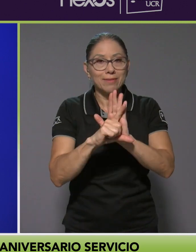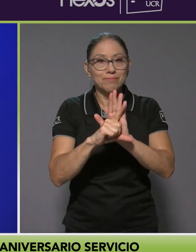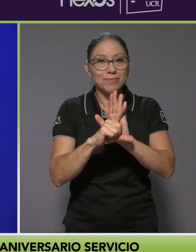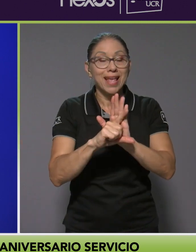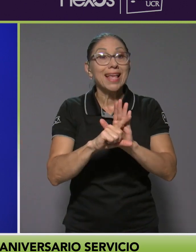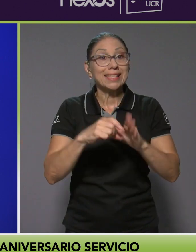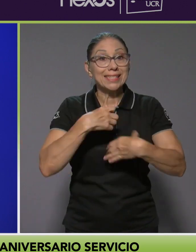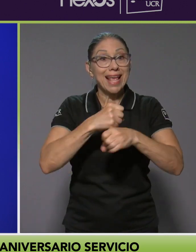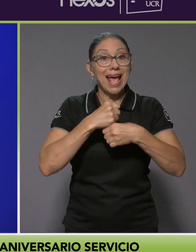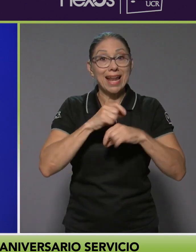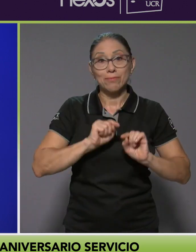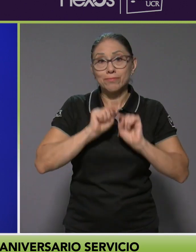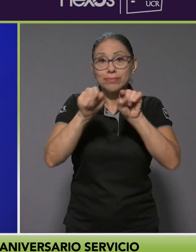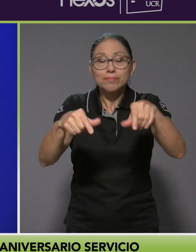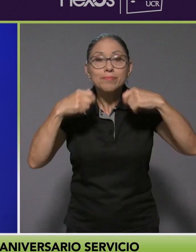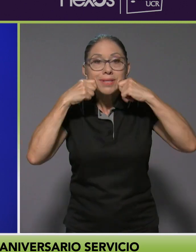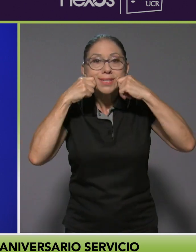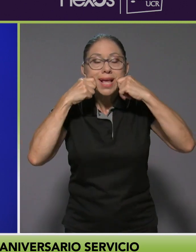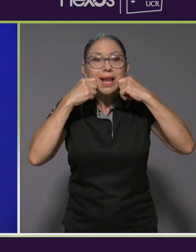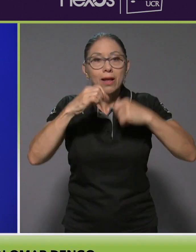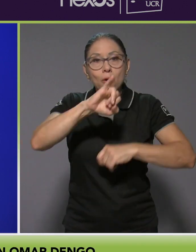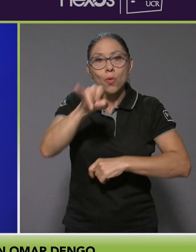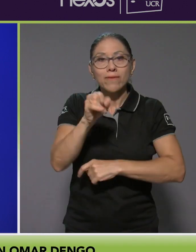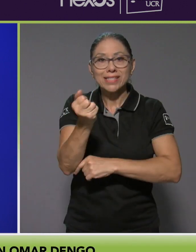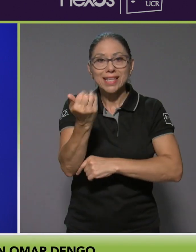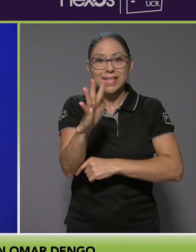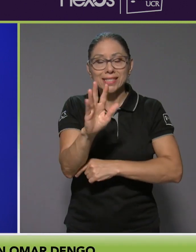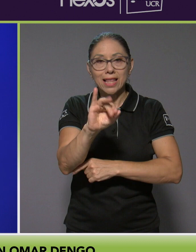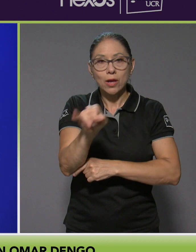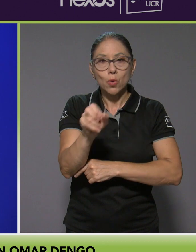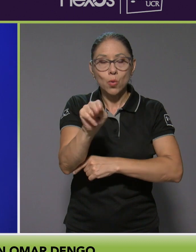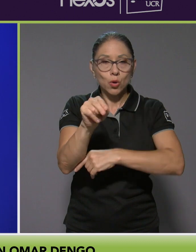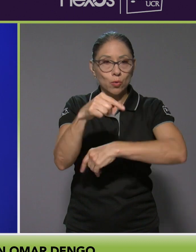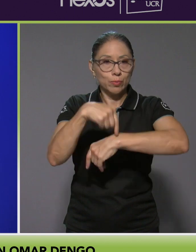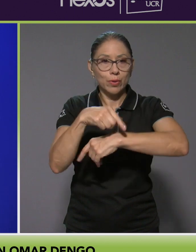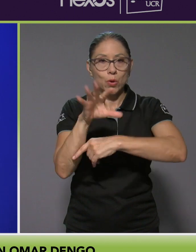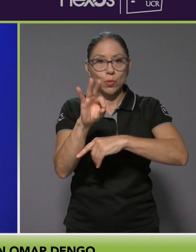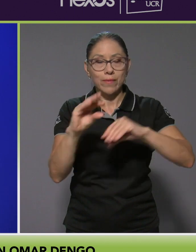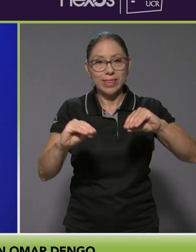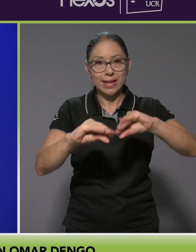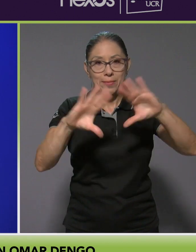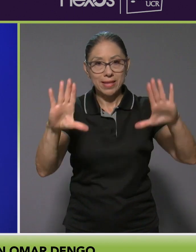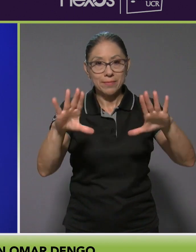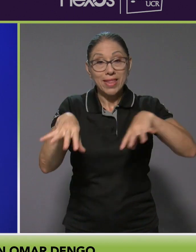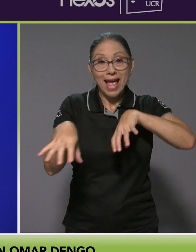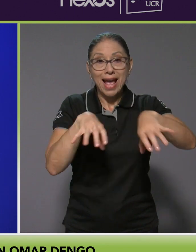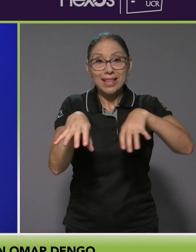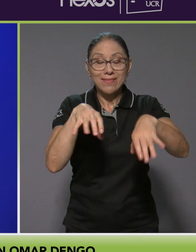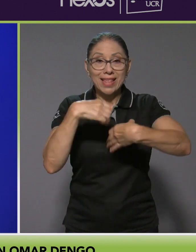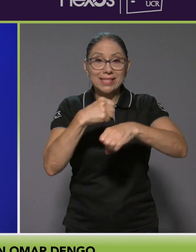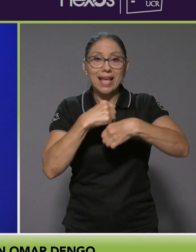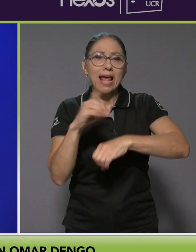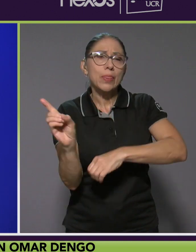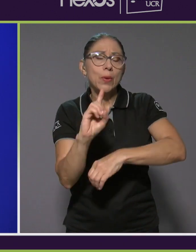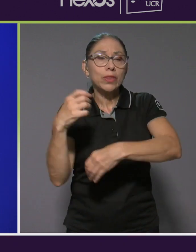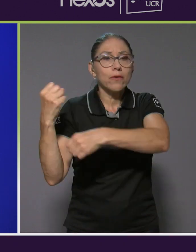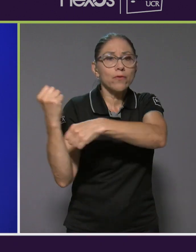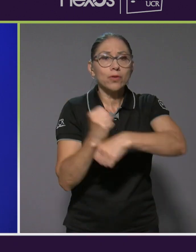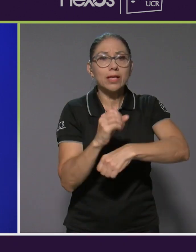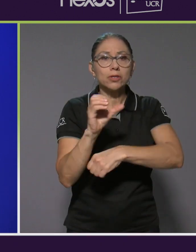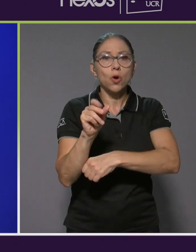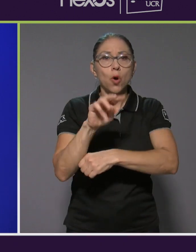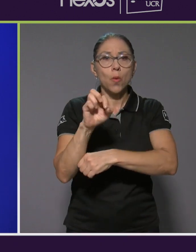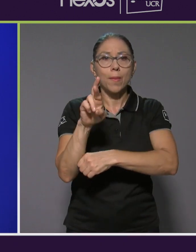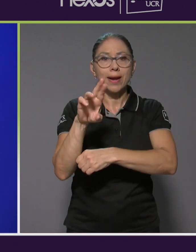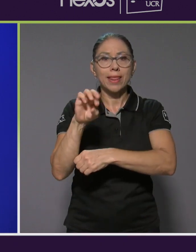manera presencial el próximo jueves 15 de junio a las 9 a.m. La actividad se realizará en la Fundación Omar Dengo.